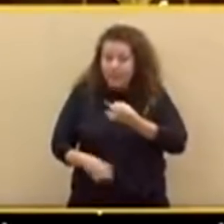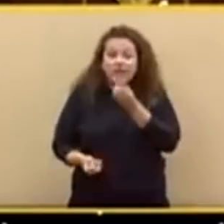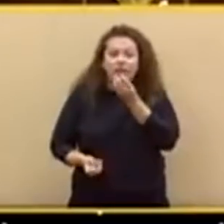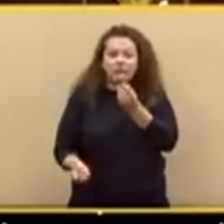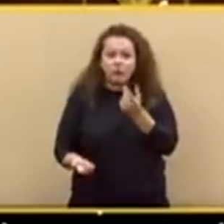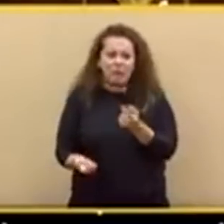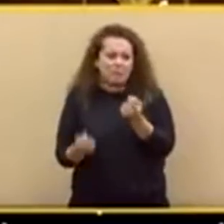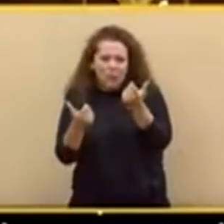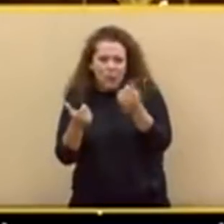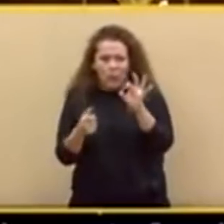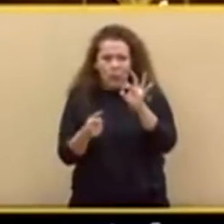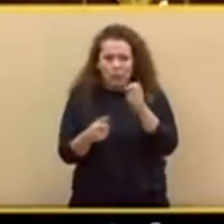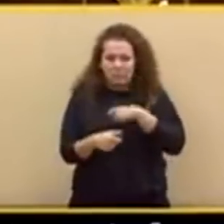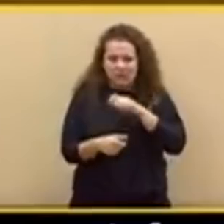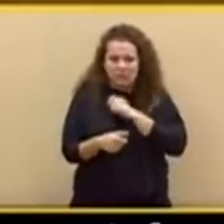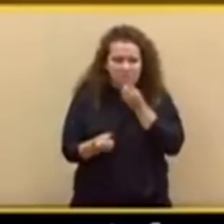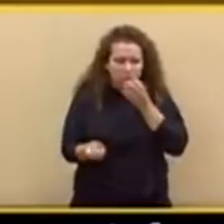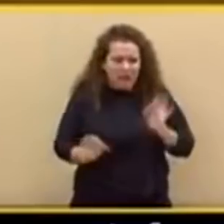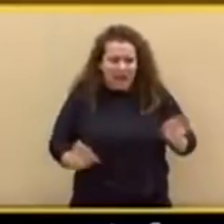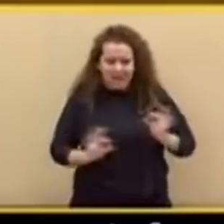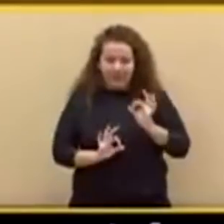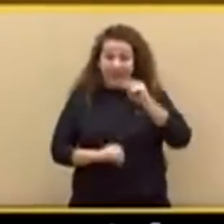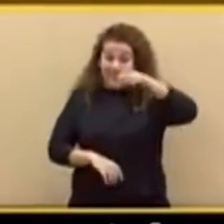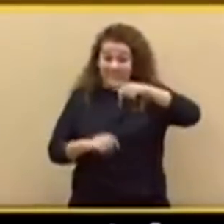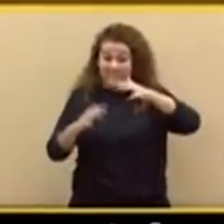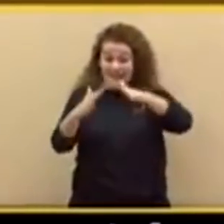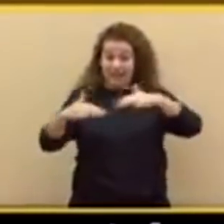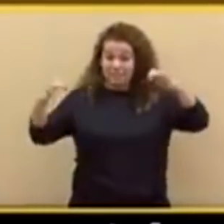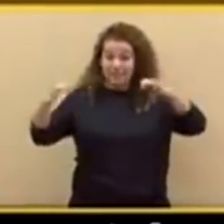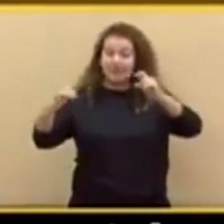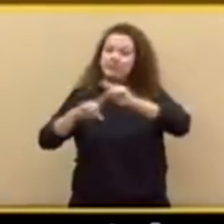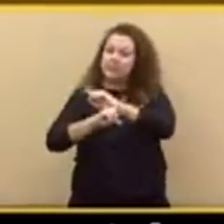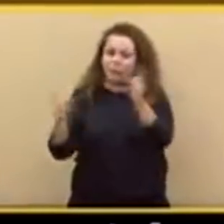españoles por supuesto en esta Cámara pero tampoco en los medios de comunicación.